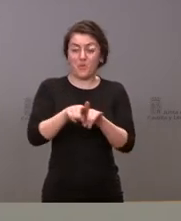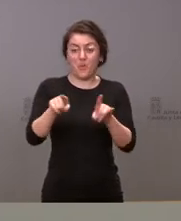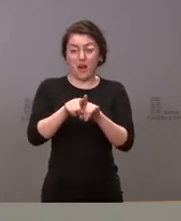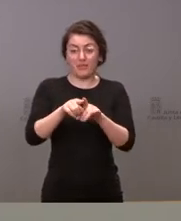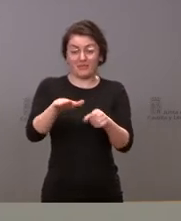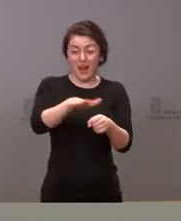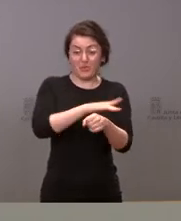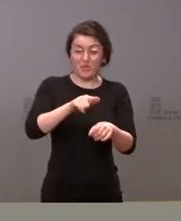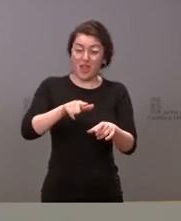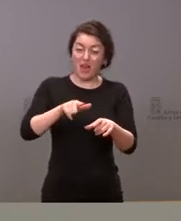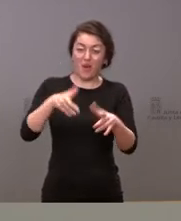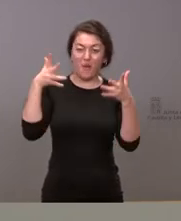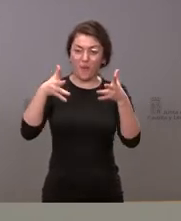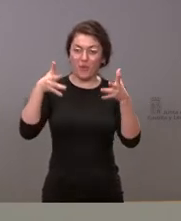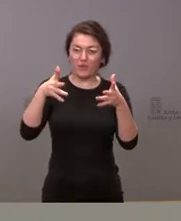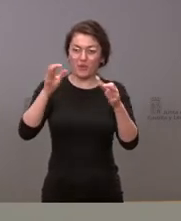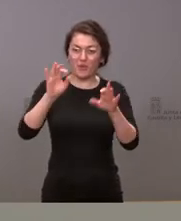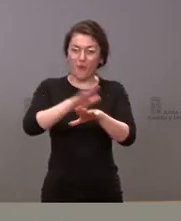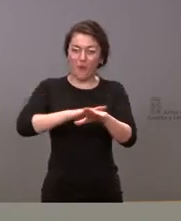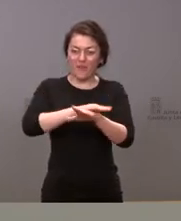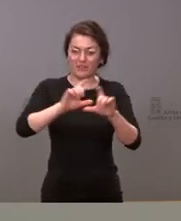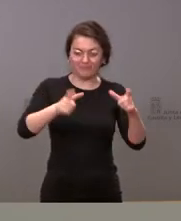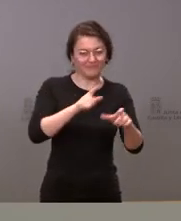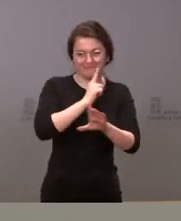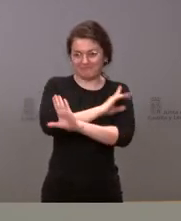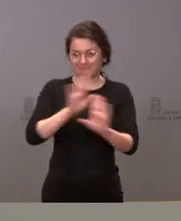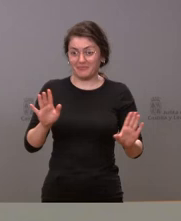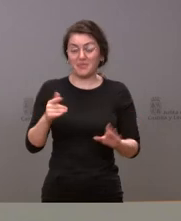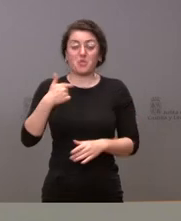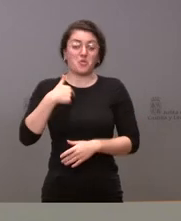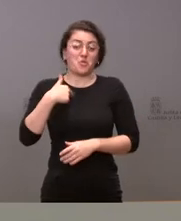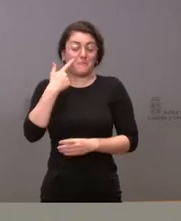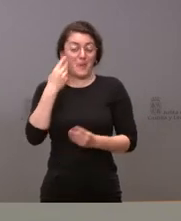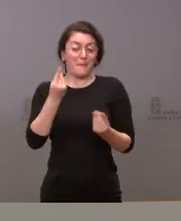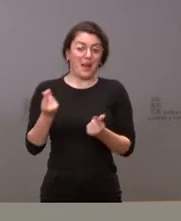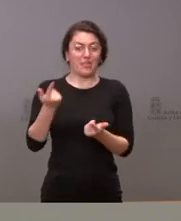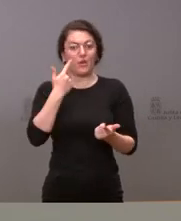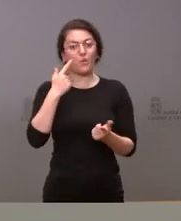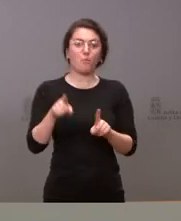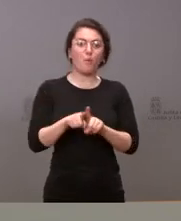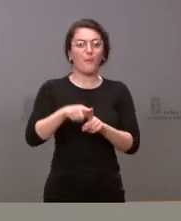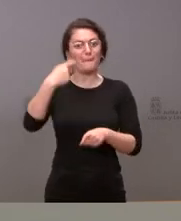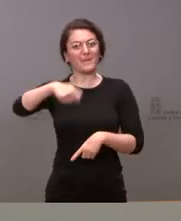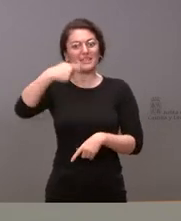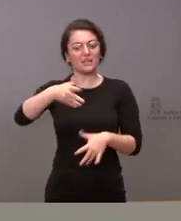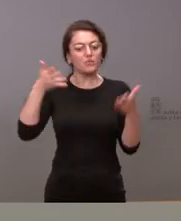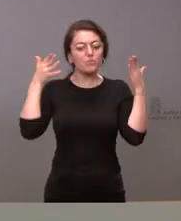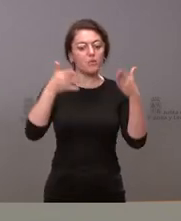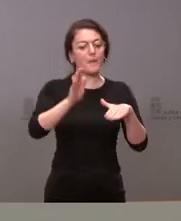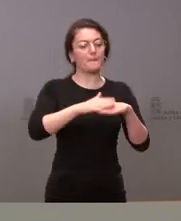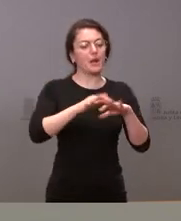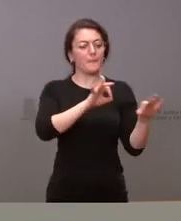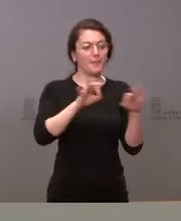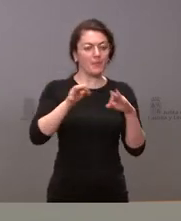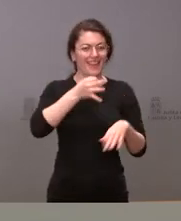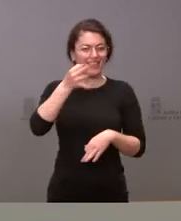Y, por tanto, la impresión que yo tengo es que el presidente está hoy muy centrado en preparar su discurso de investidura para el